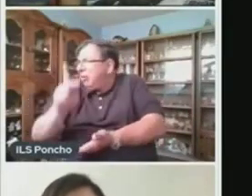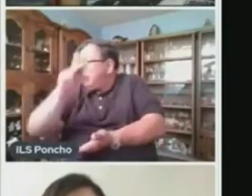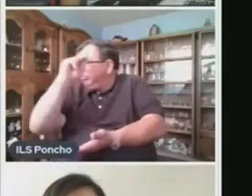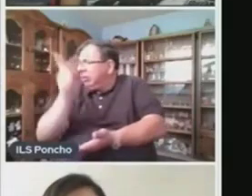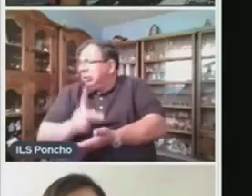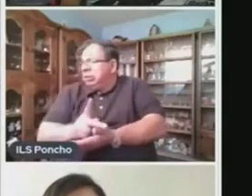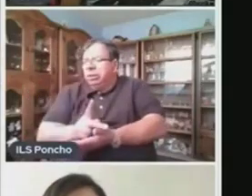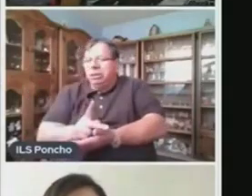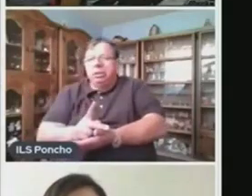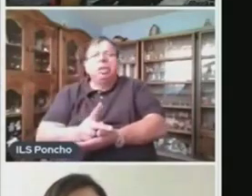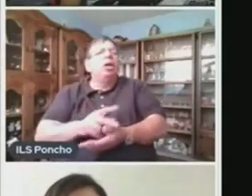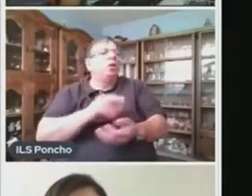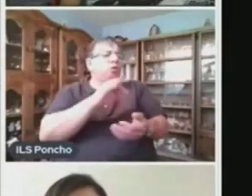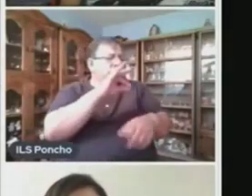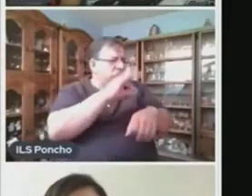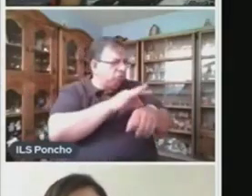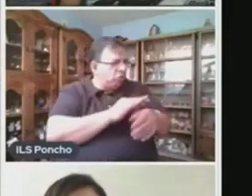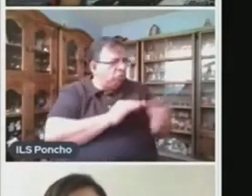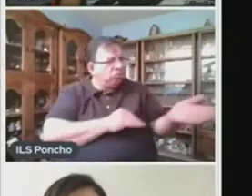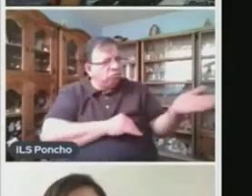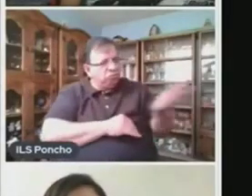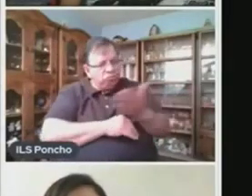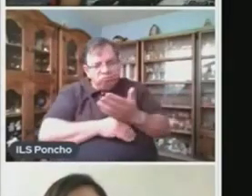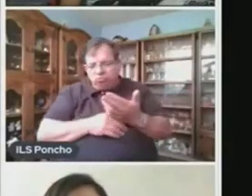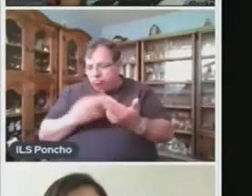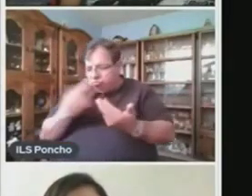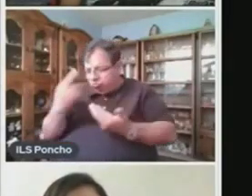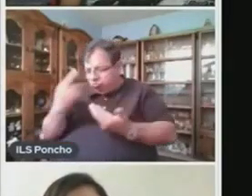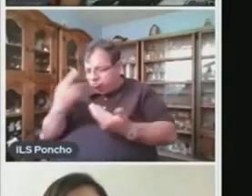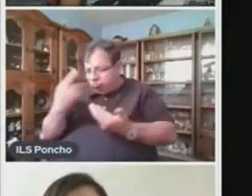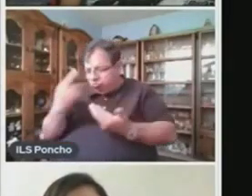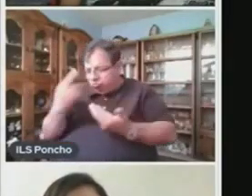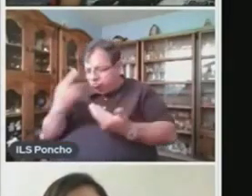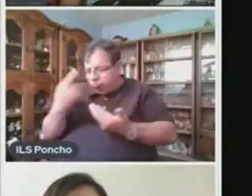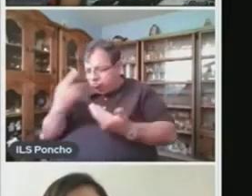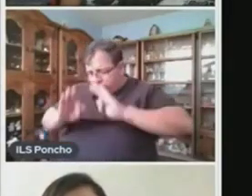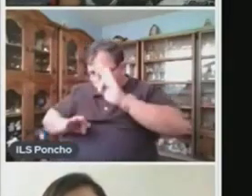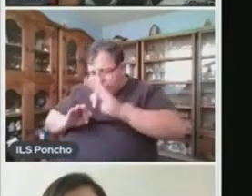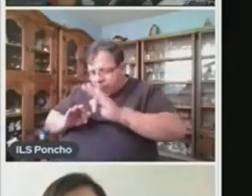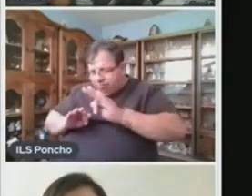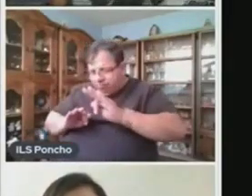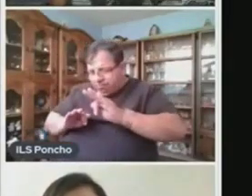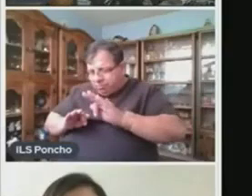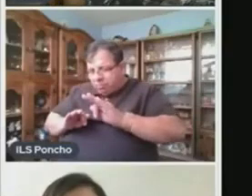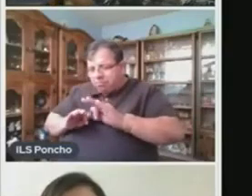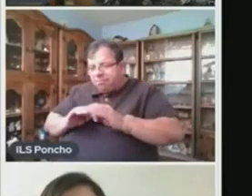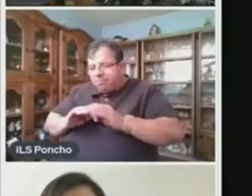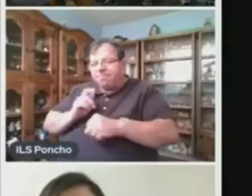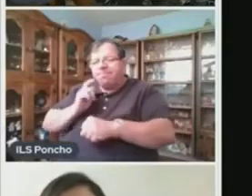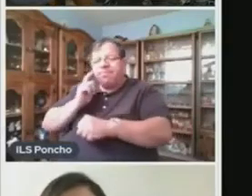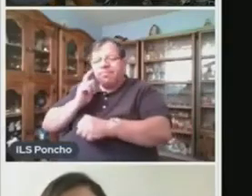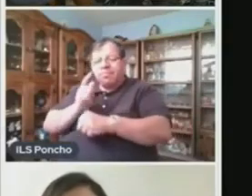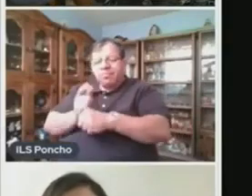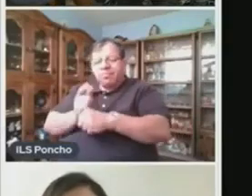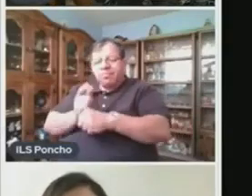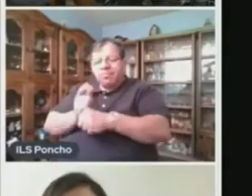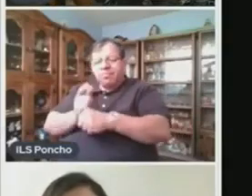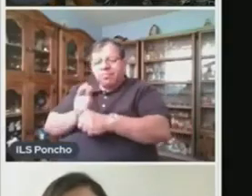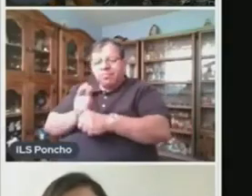Consulta Nuevamente Y se Verificó Una Anemia Oculta